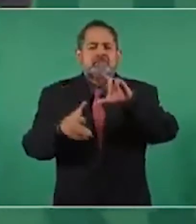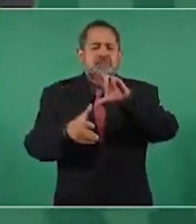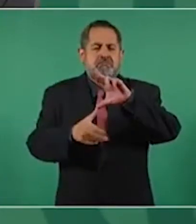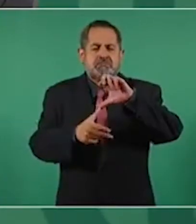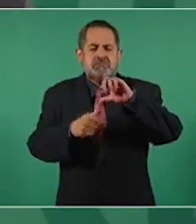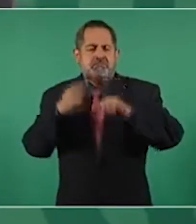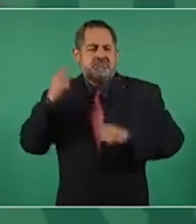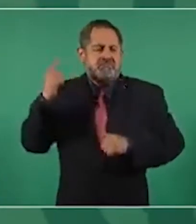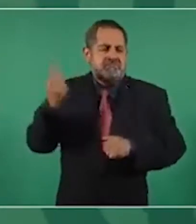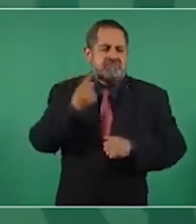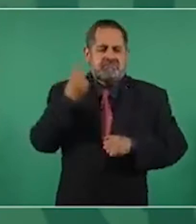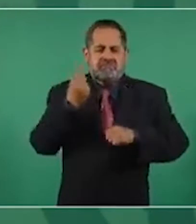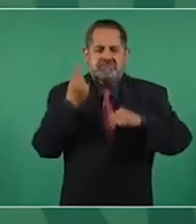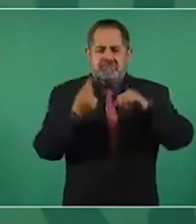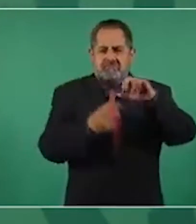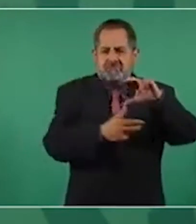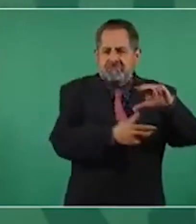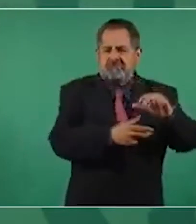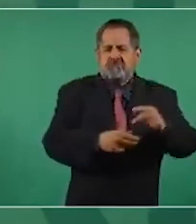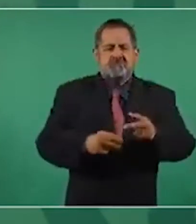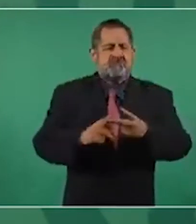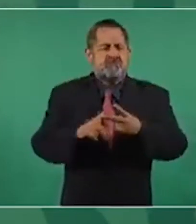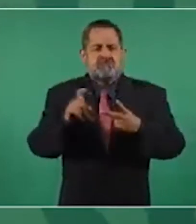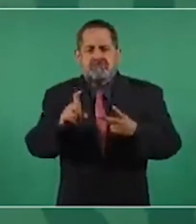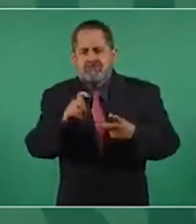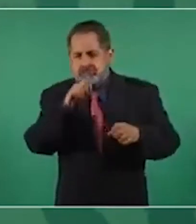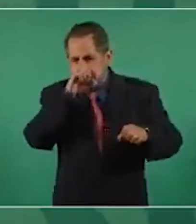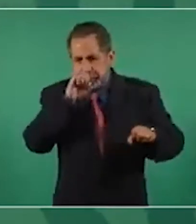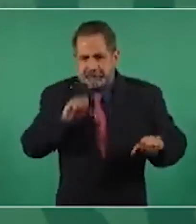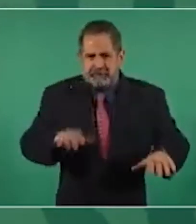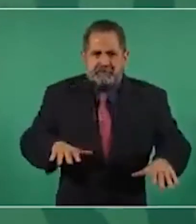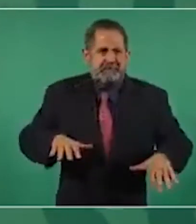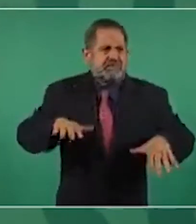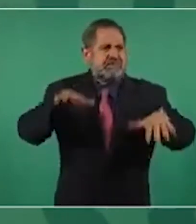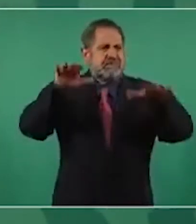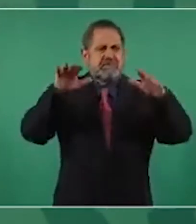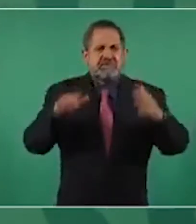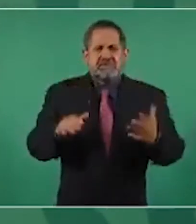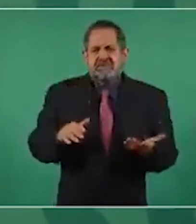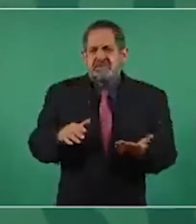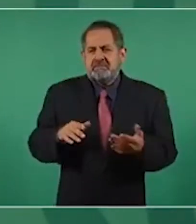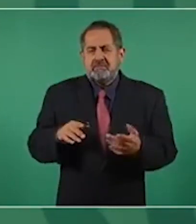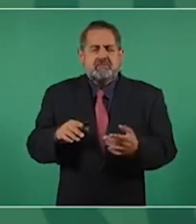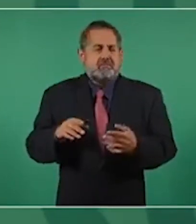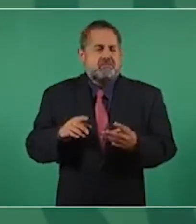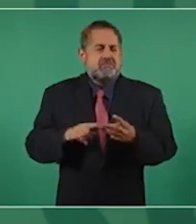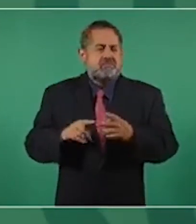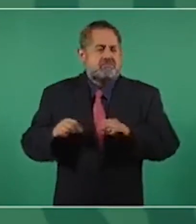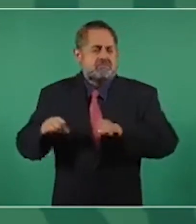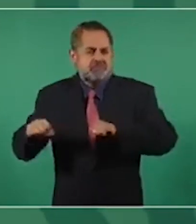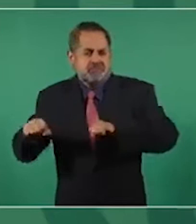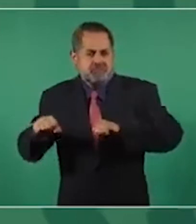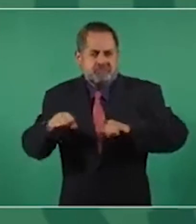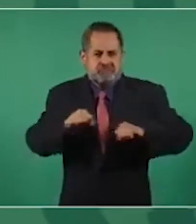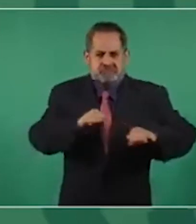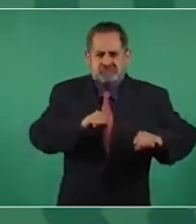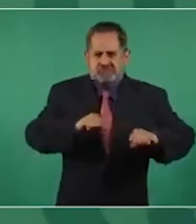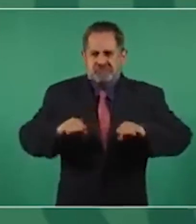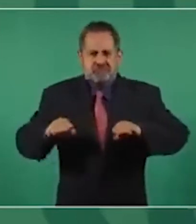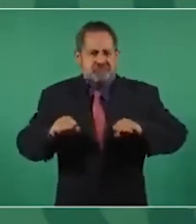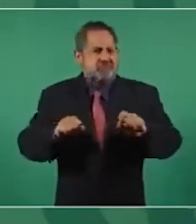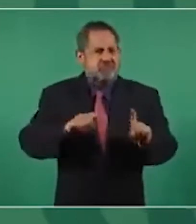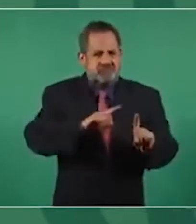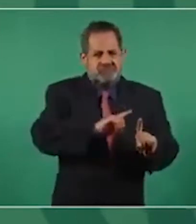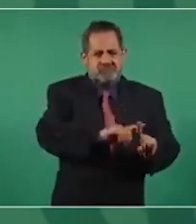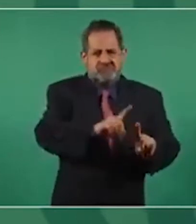por los sismos, todo lo que hace